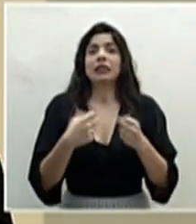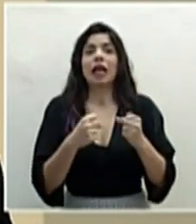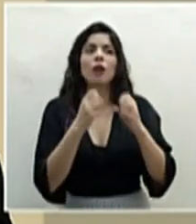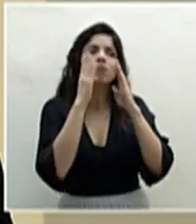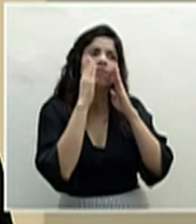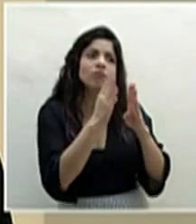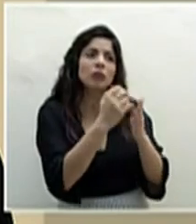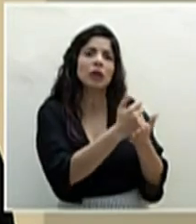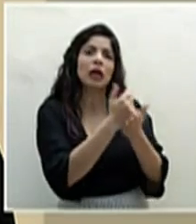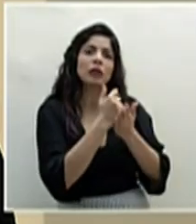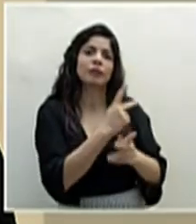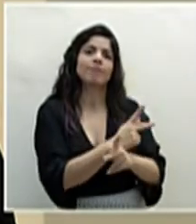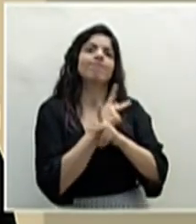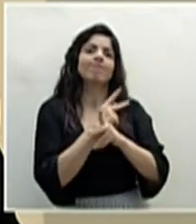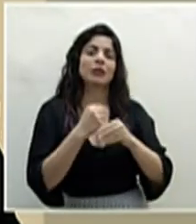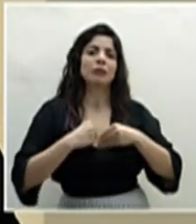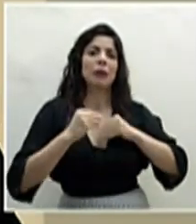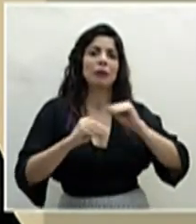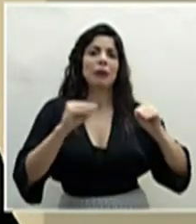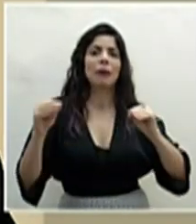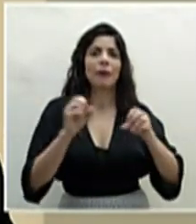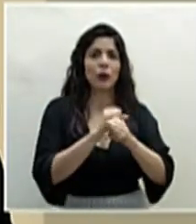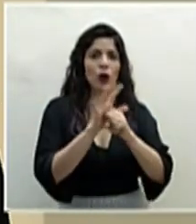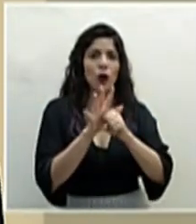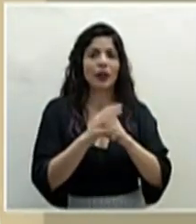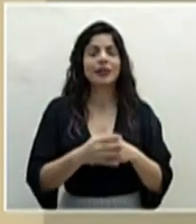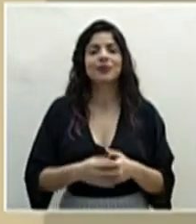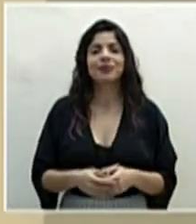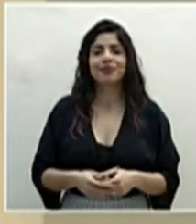protegernos contra la transmisión del COVID-19.